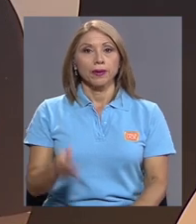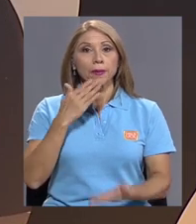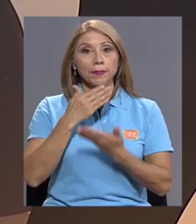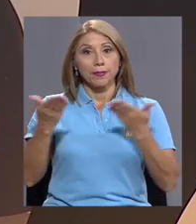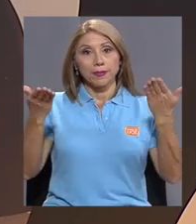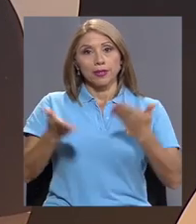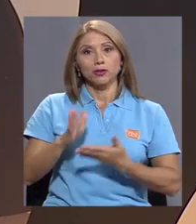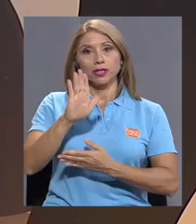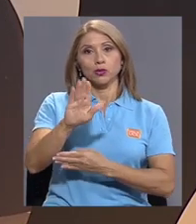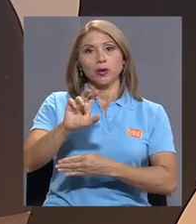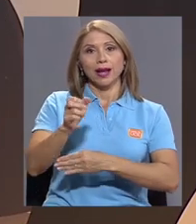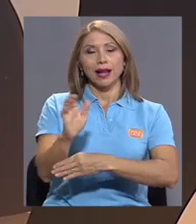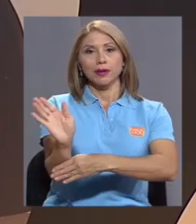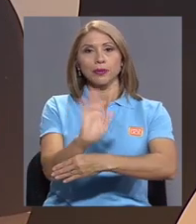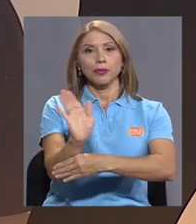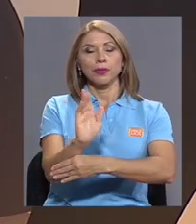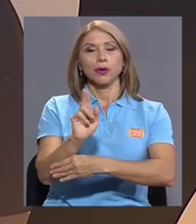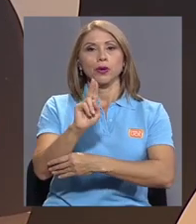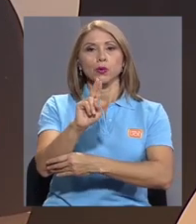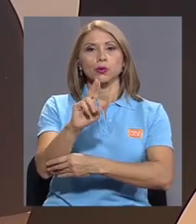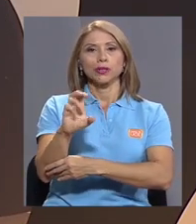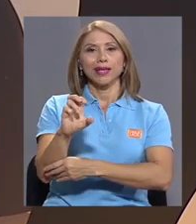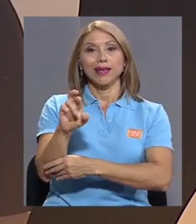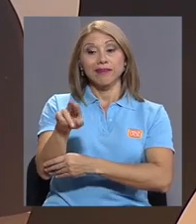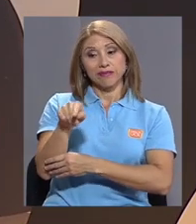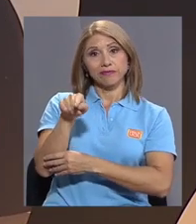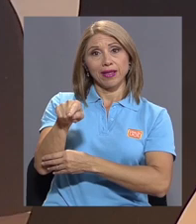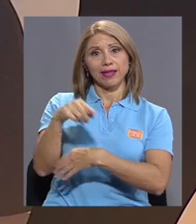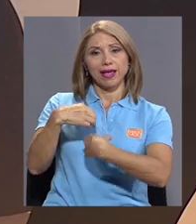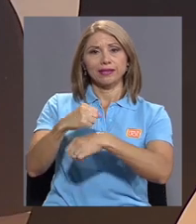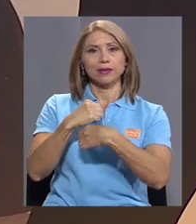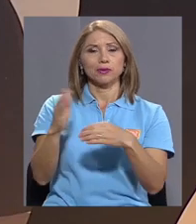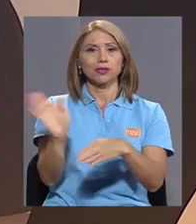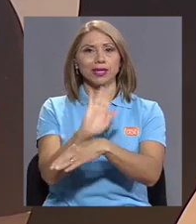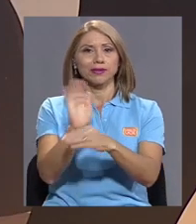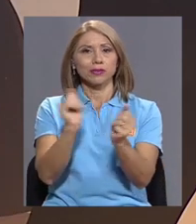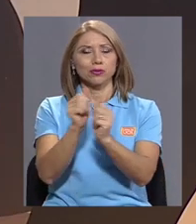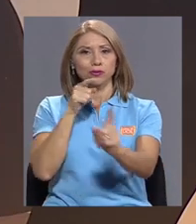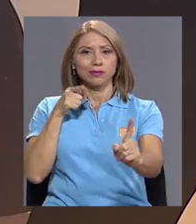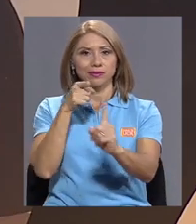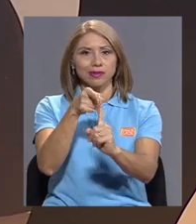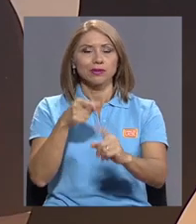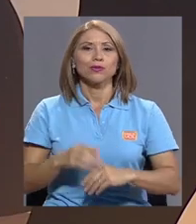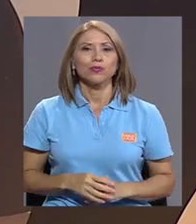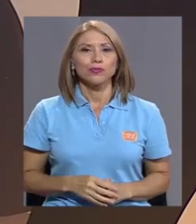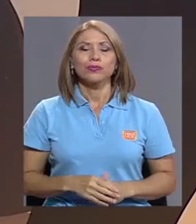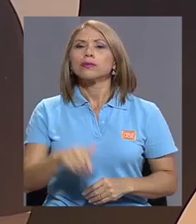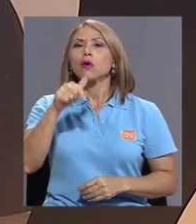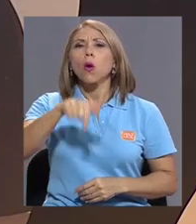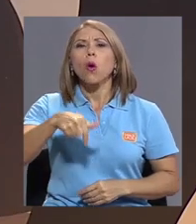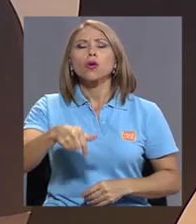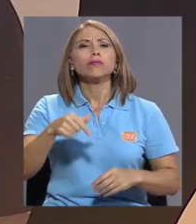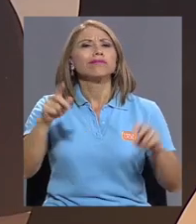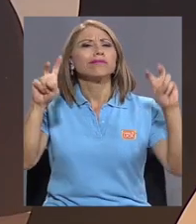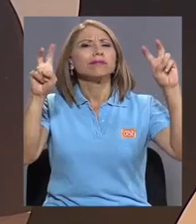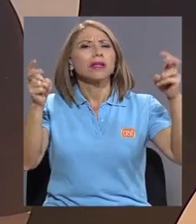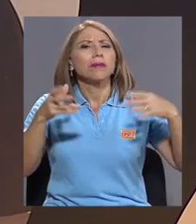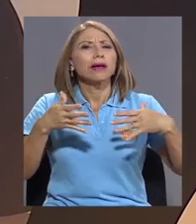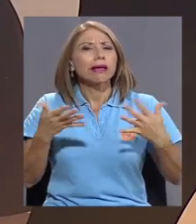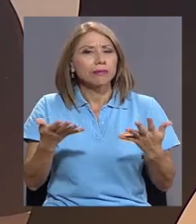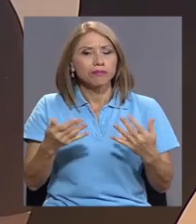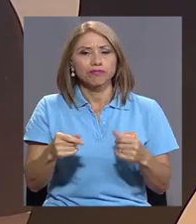Bienvenidos a su canal UCR. Un canal donde hacemos Televisión con Sentido. Hoy vamos a tocar el tema